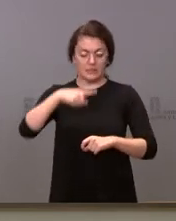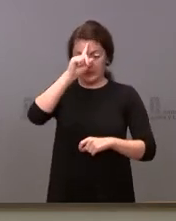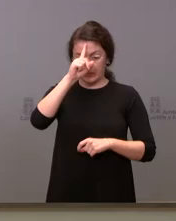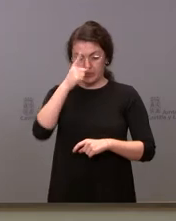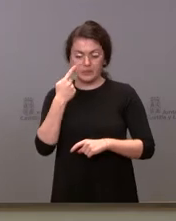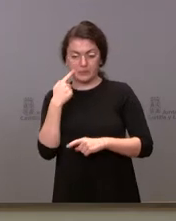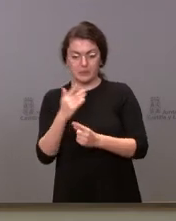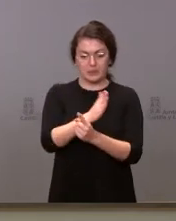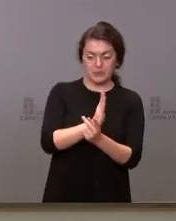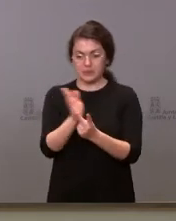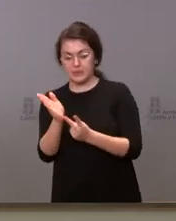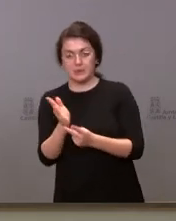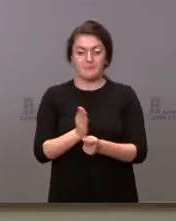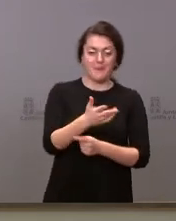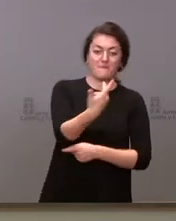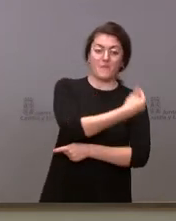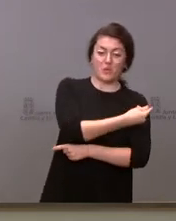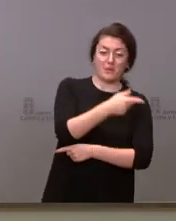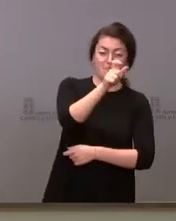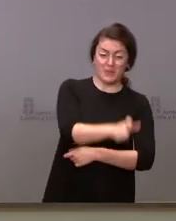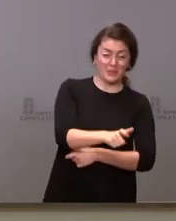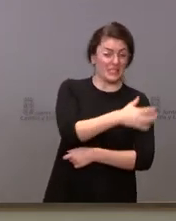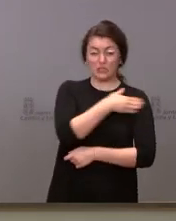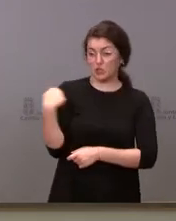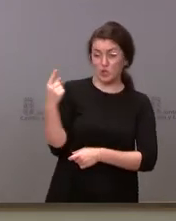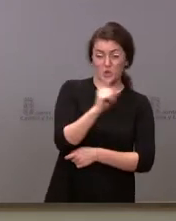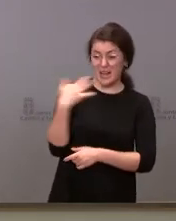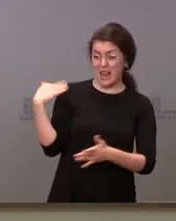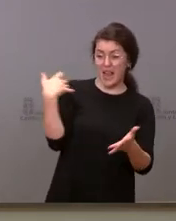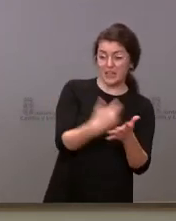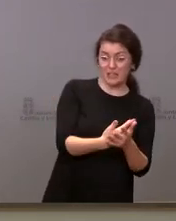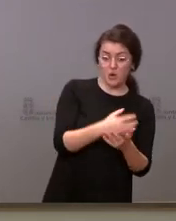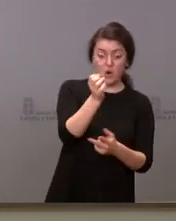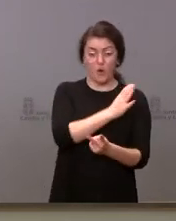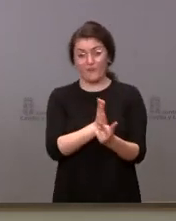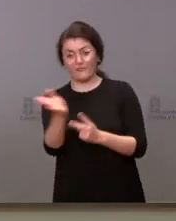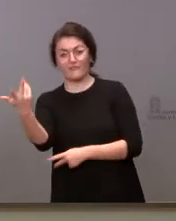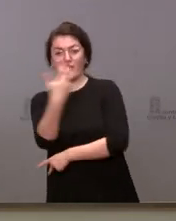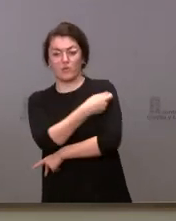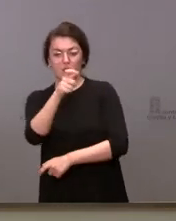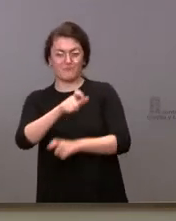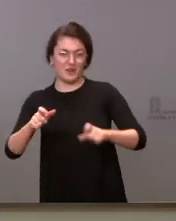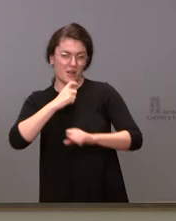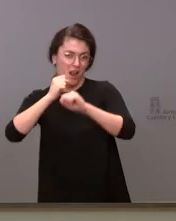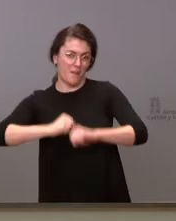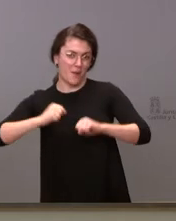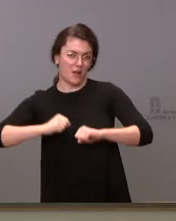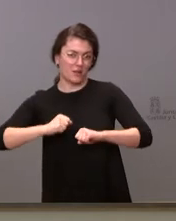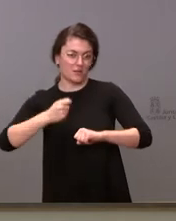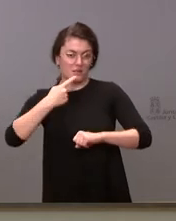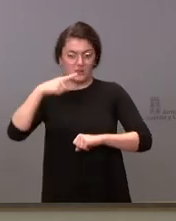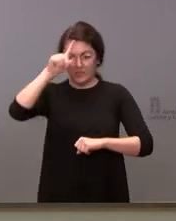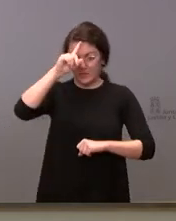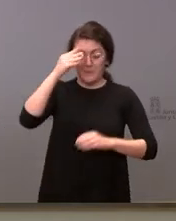alguien que ha decidido no vacunarse en todos estos meses y vacunar a las personas mayores, entiendo que no hay problema de